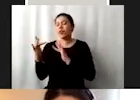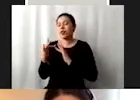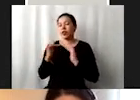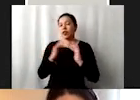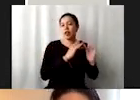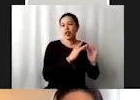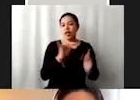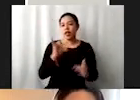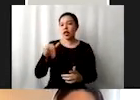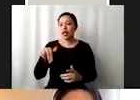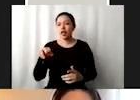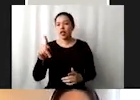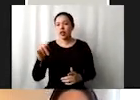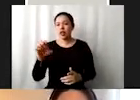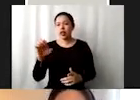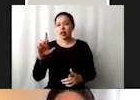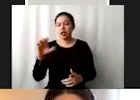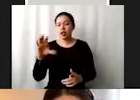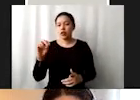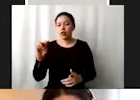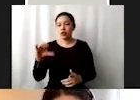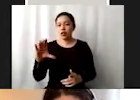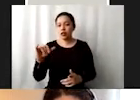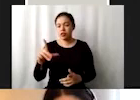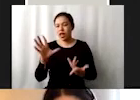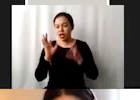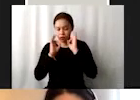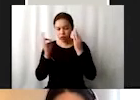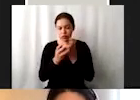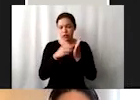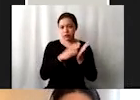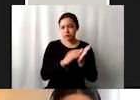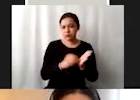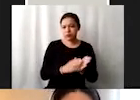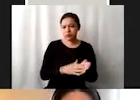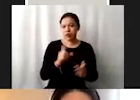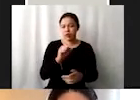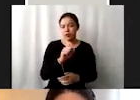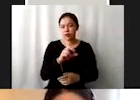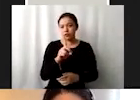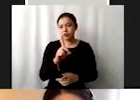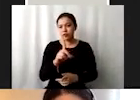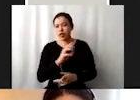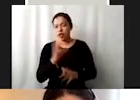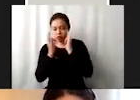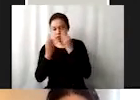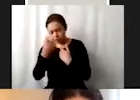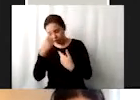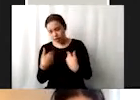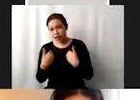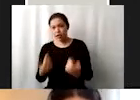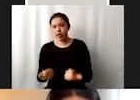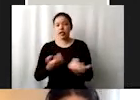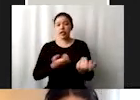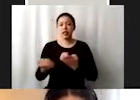como lo decía el video, de traducir e interpretar esta Agenda 2030 y se espera que estos ejercicios de alineación, que es